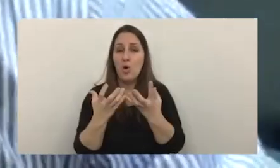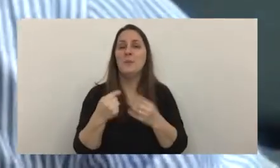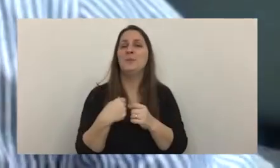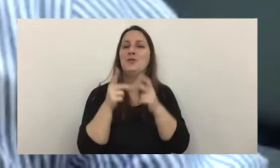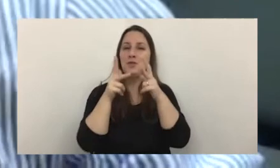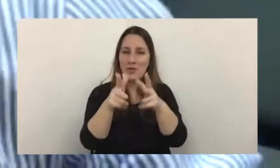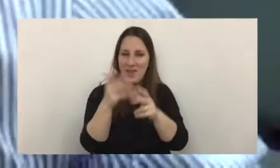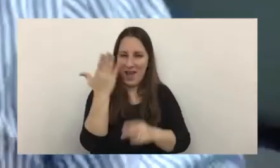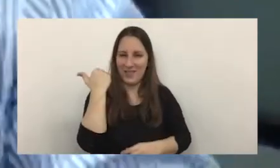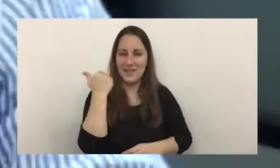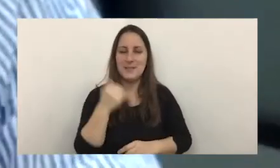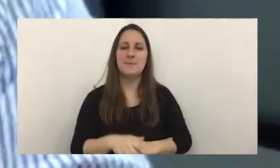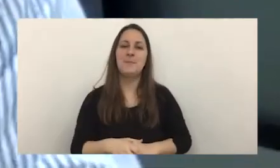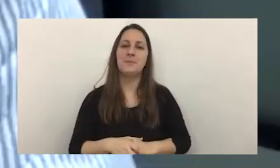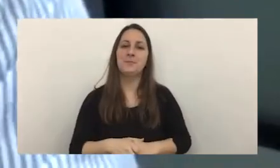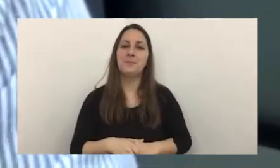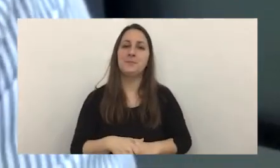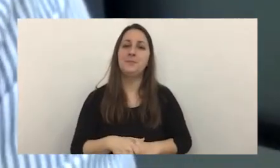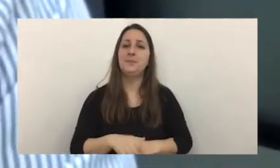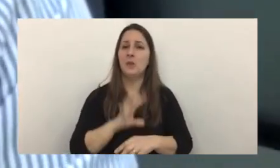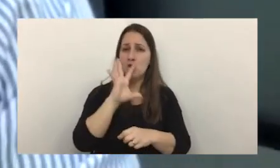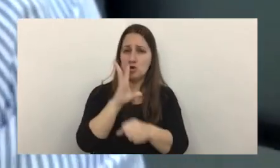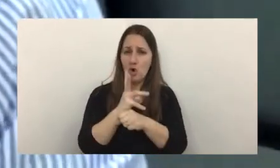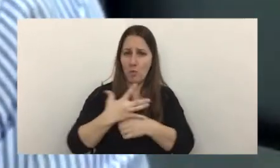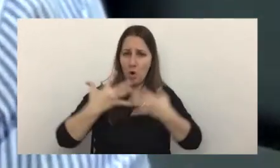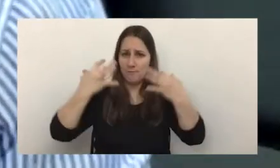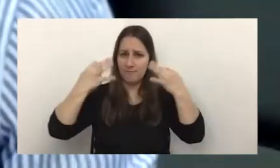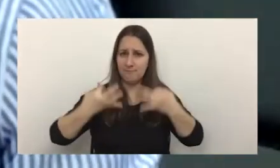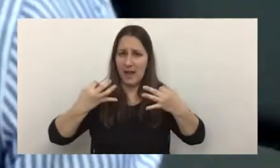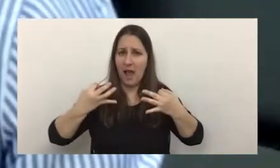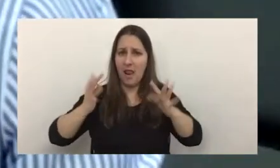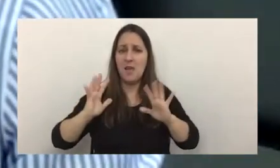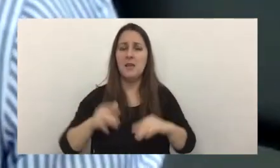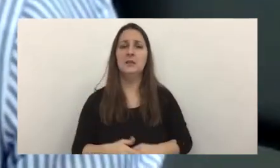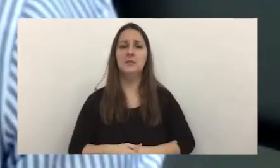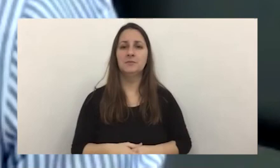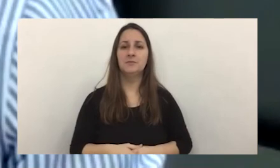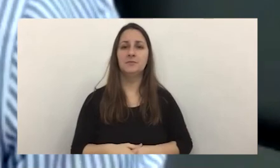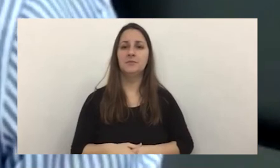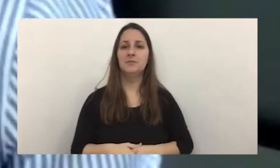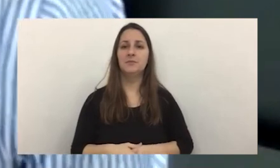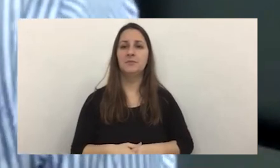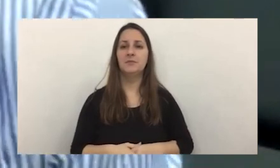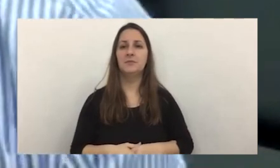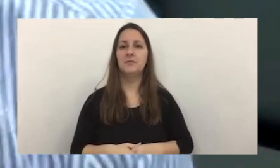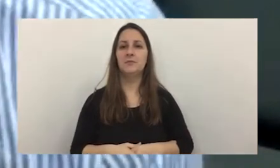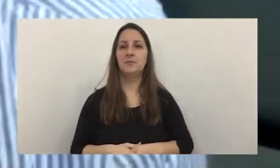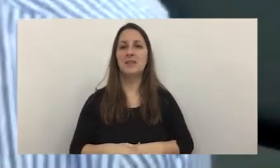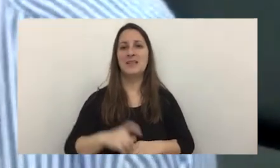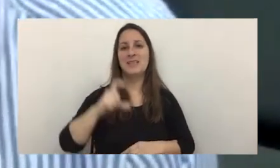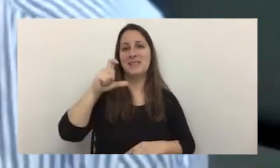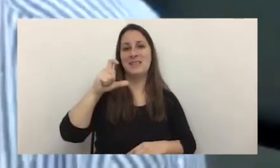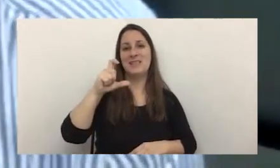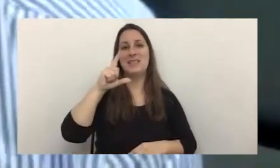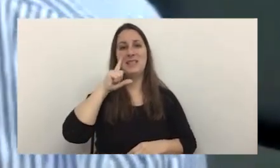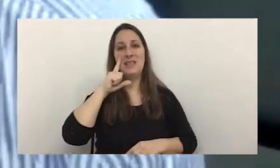significaba antes en un delito real cuando el CID se llama la